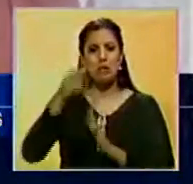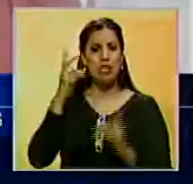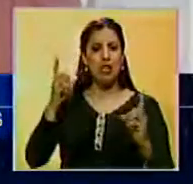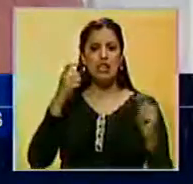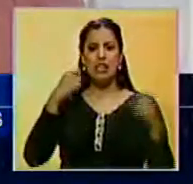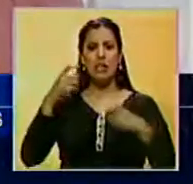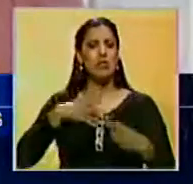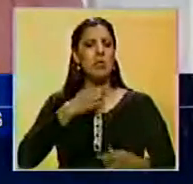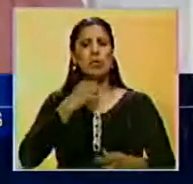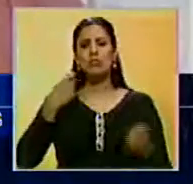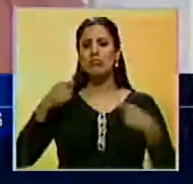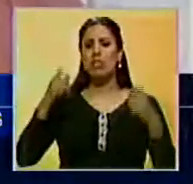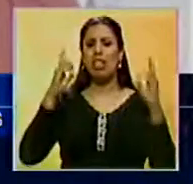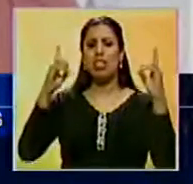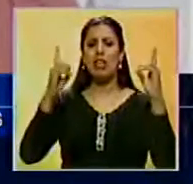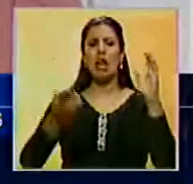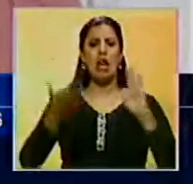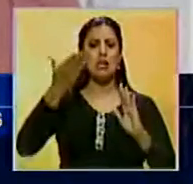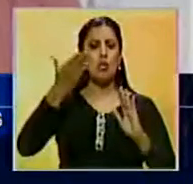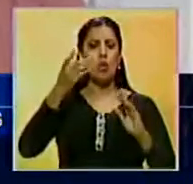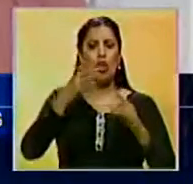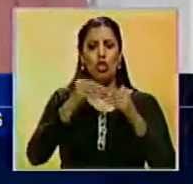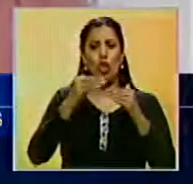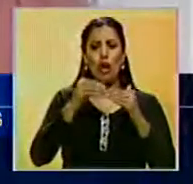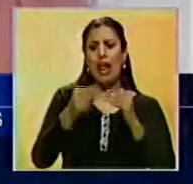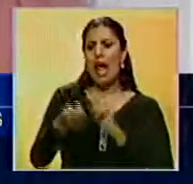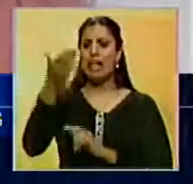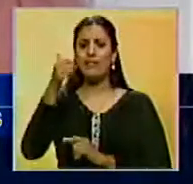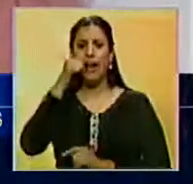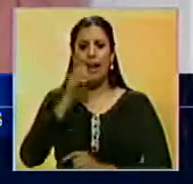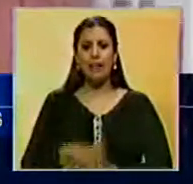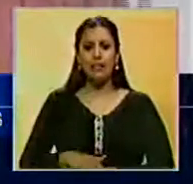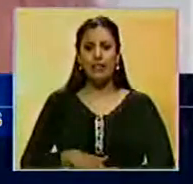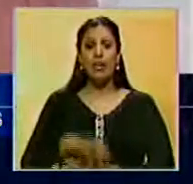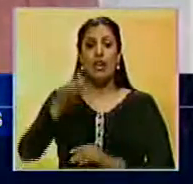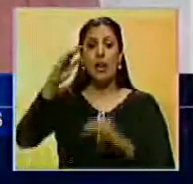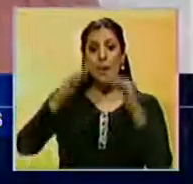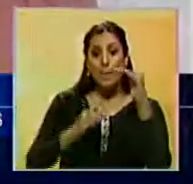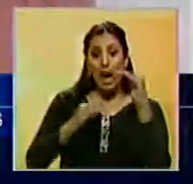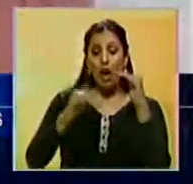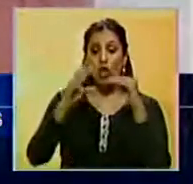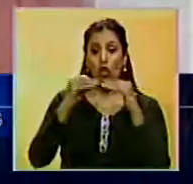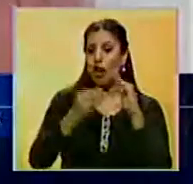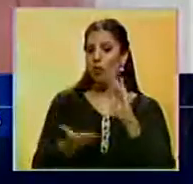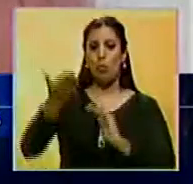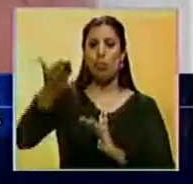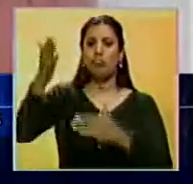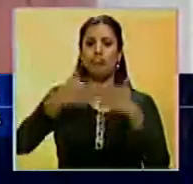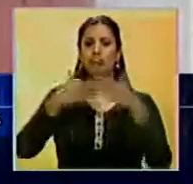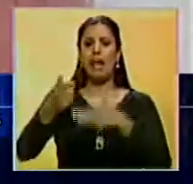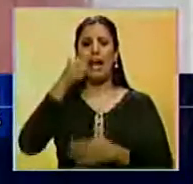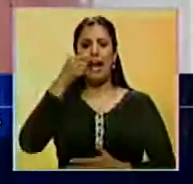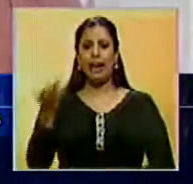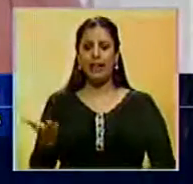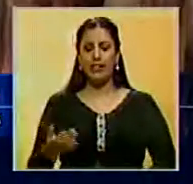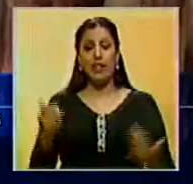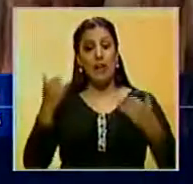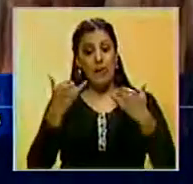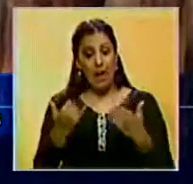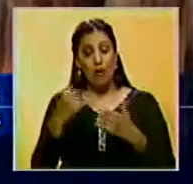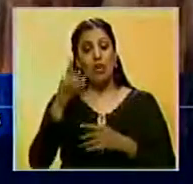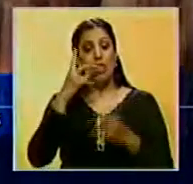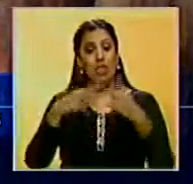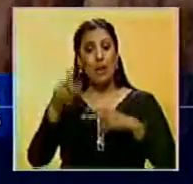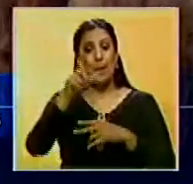quien vende a como quiere. Si aumentó el dólar, ellos aumentan. Si bajó, igualito, siguen aumentando. Desmienten que los